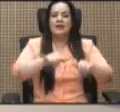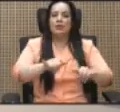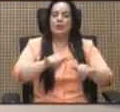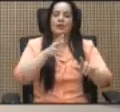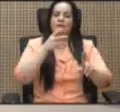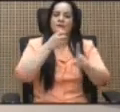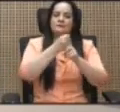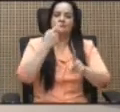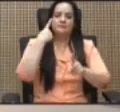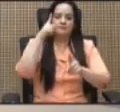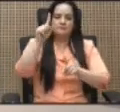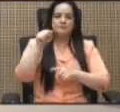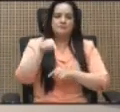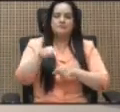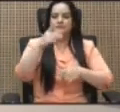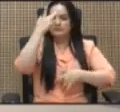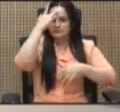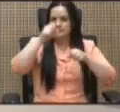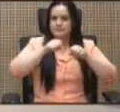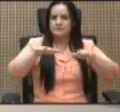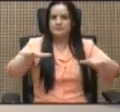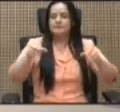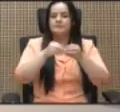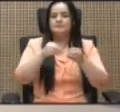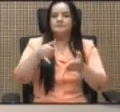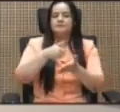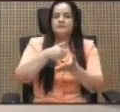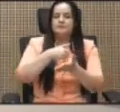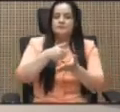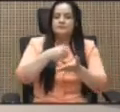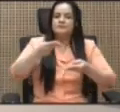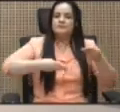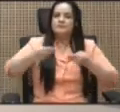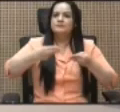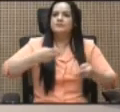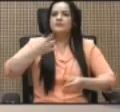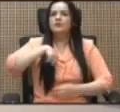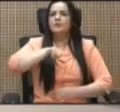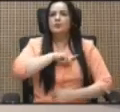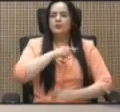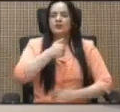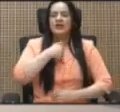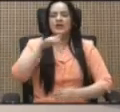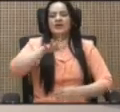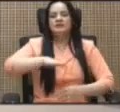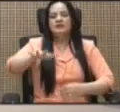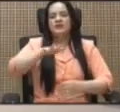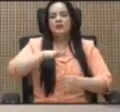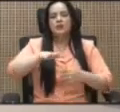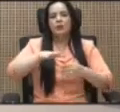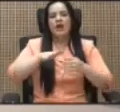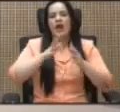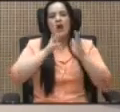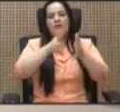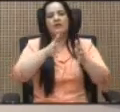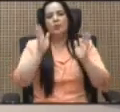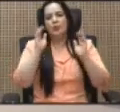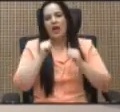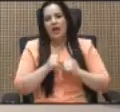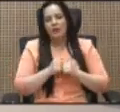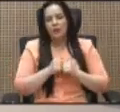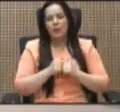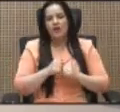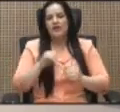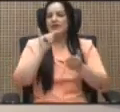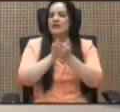de los mercados que tenemos. Es un sector que ha estado abandonado, que este